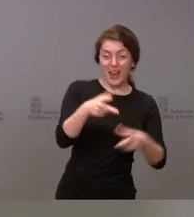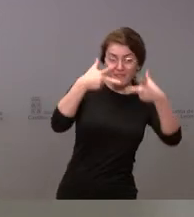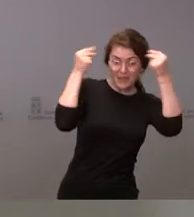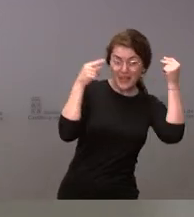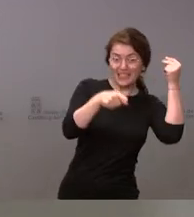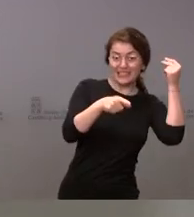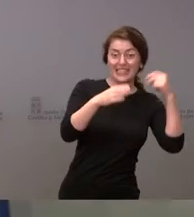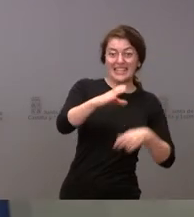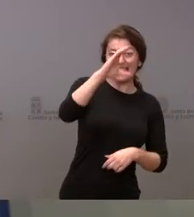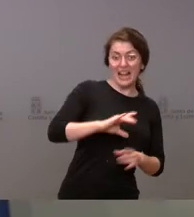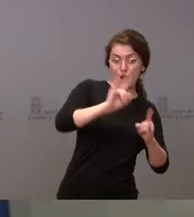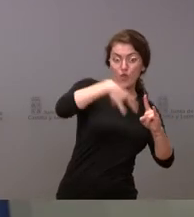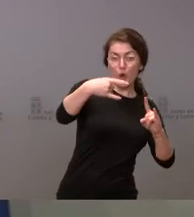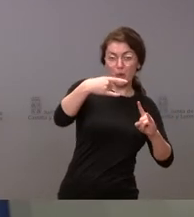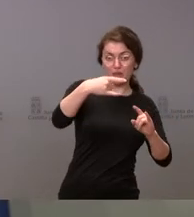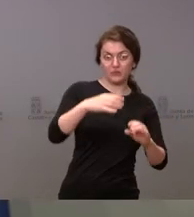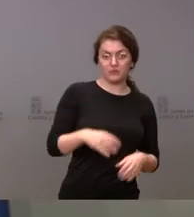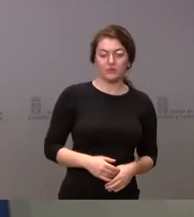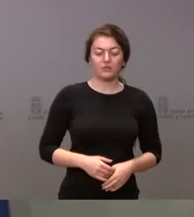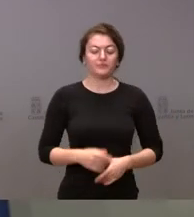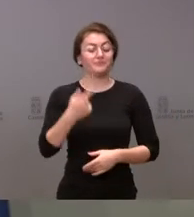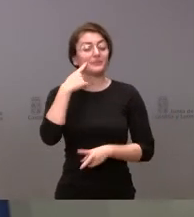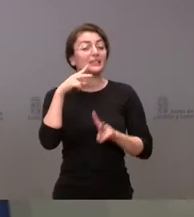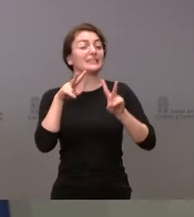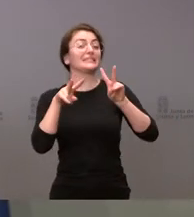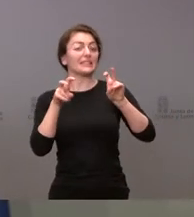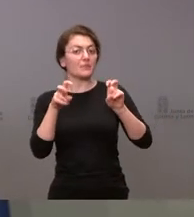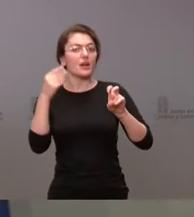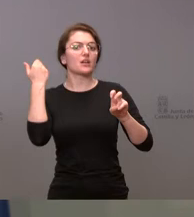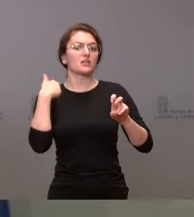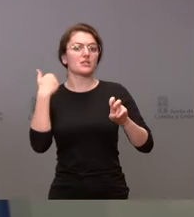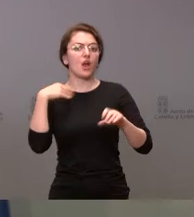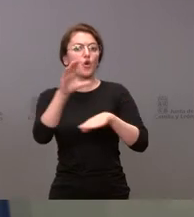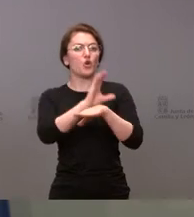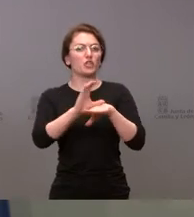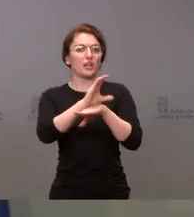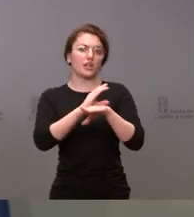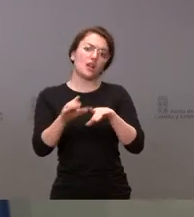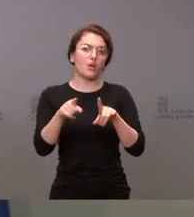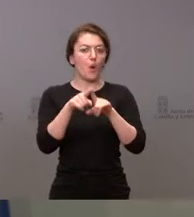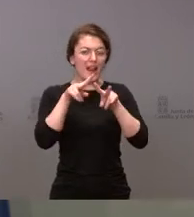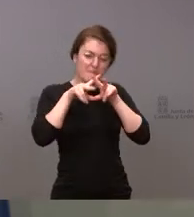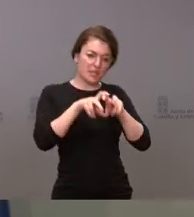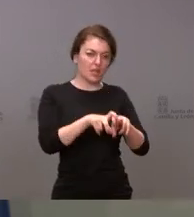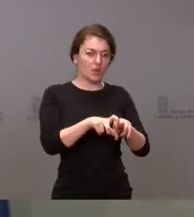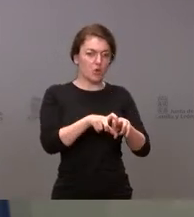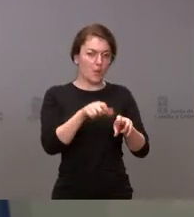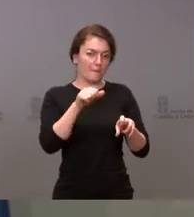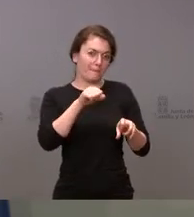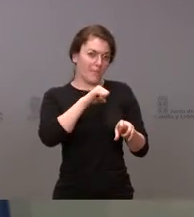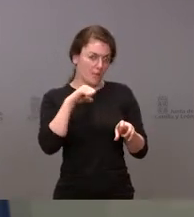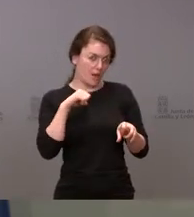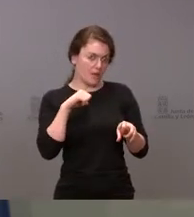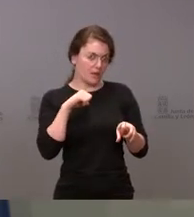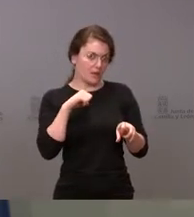salario. Sobre esta cuestión, la consejería ha abierto una información reservada y, como consecuencia del trabajo